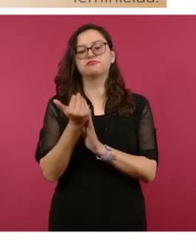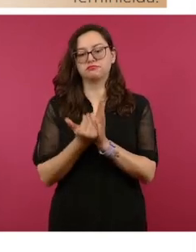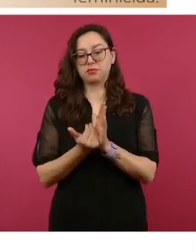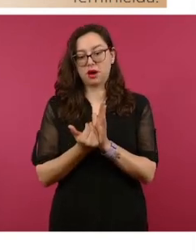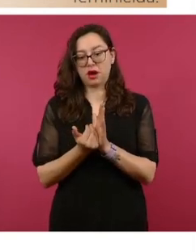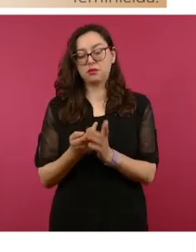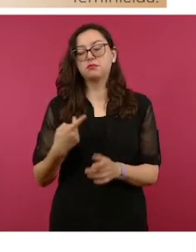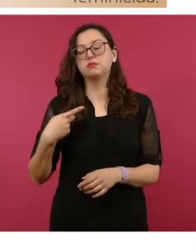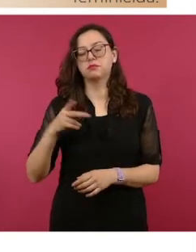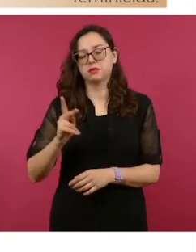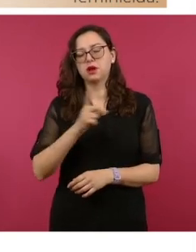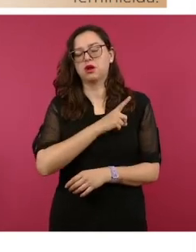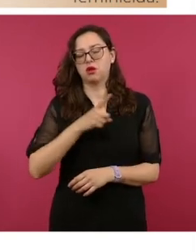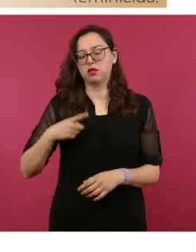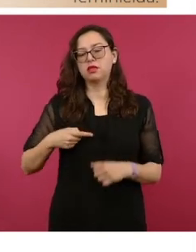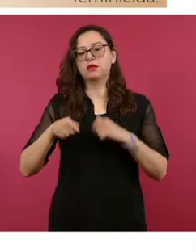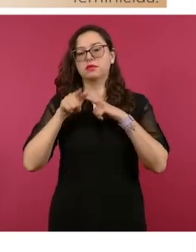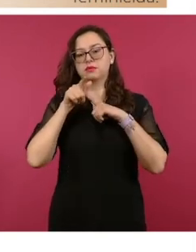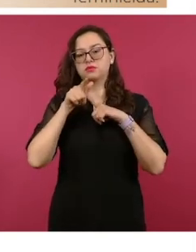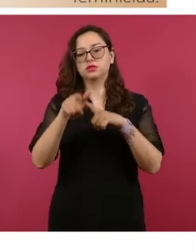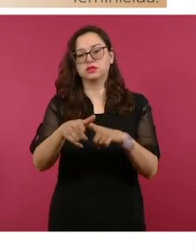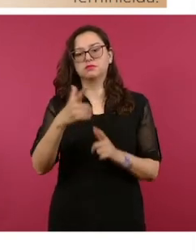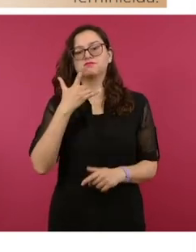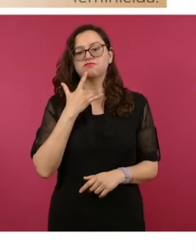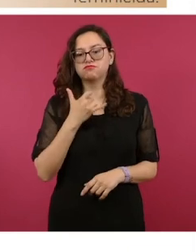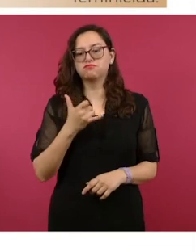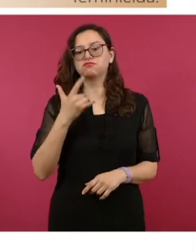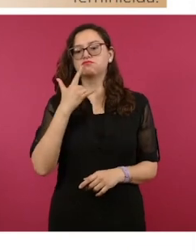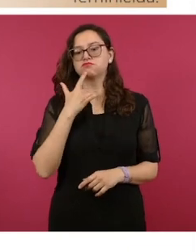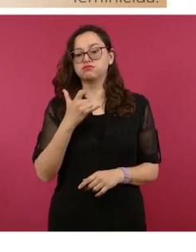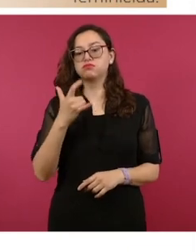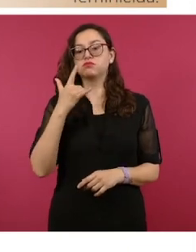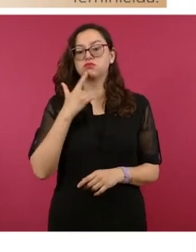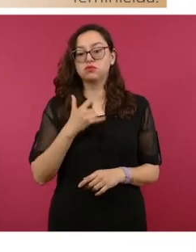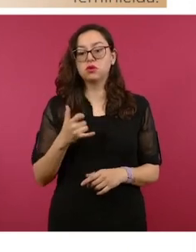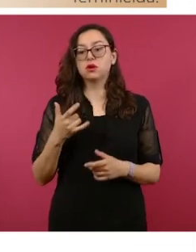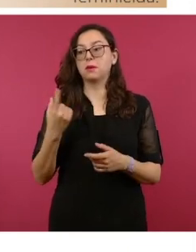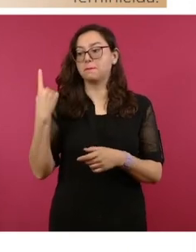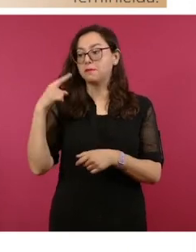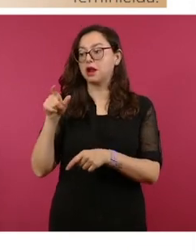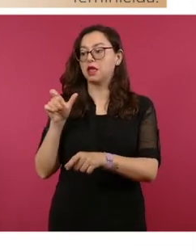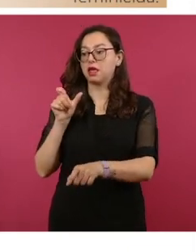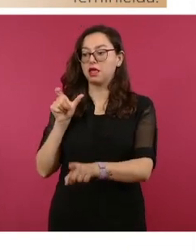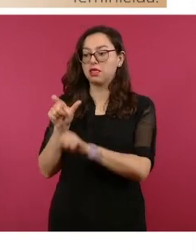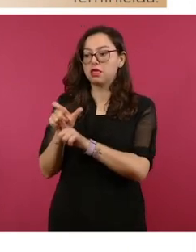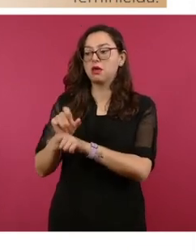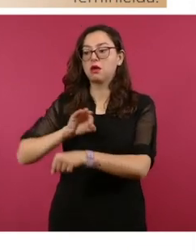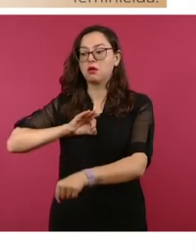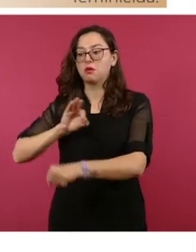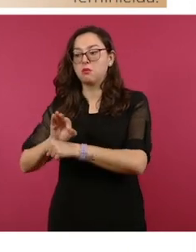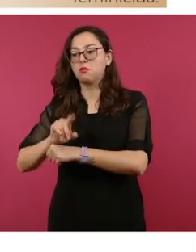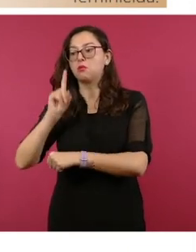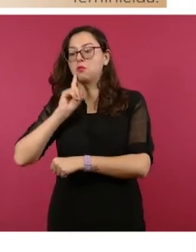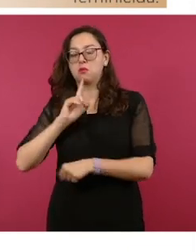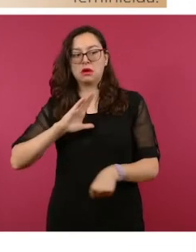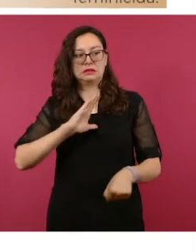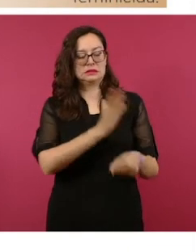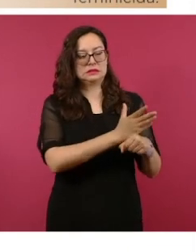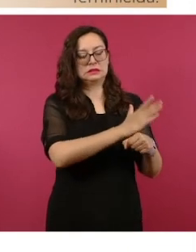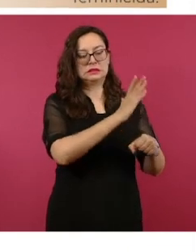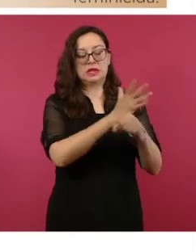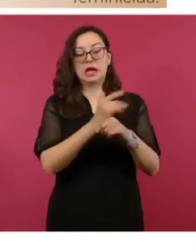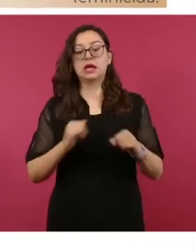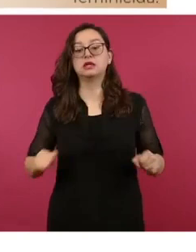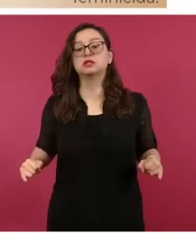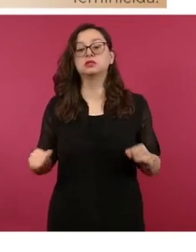de prevención de persecución y sanción a la violencia feminicida. Lo hacemos con los institutos de las mujeres